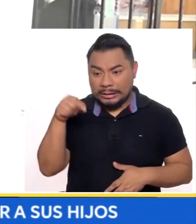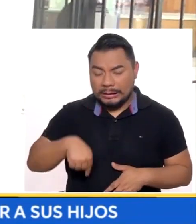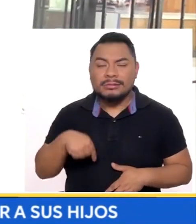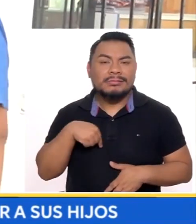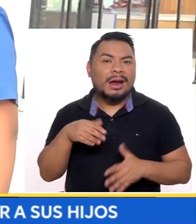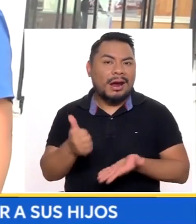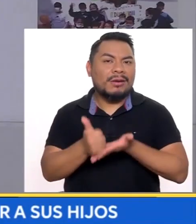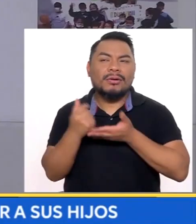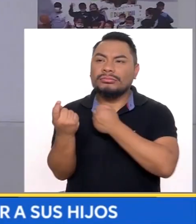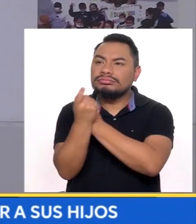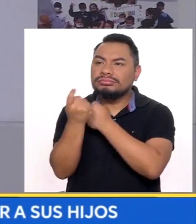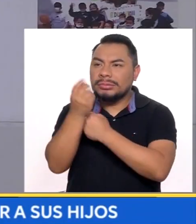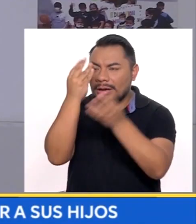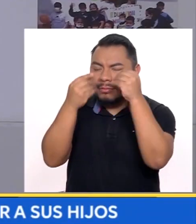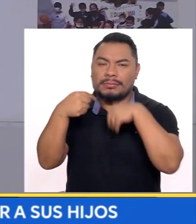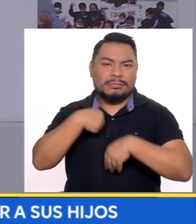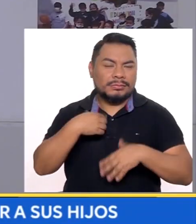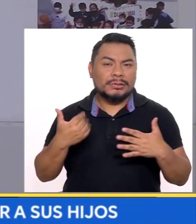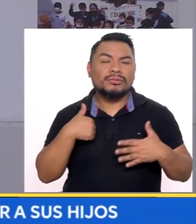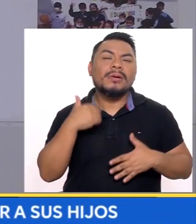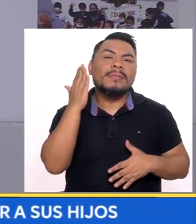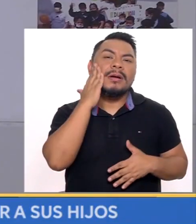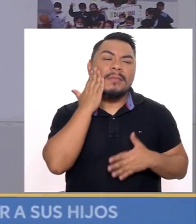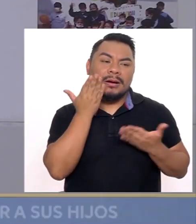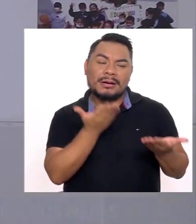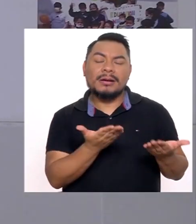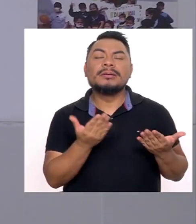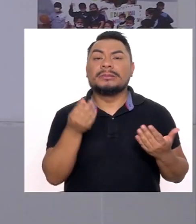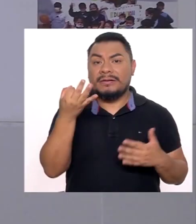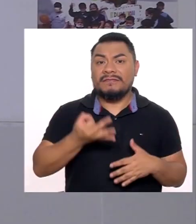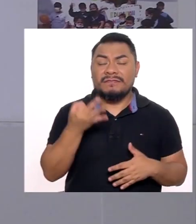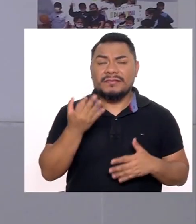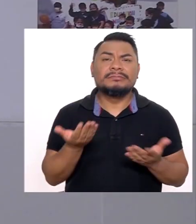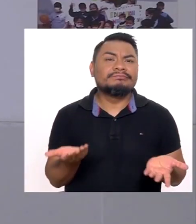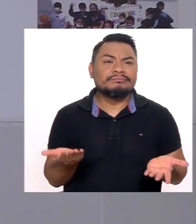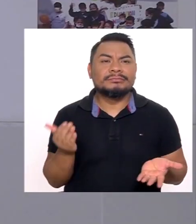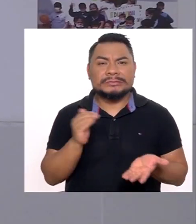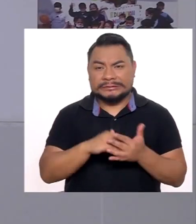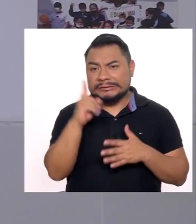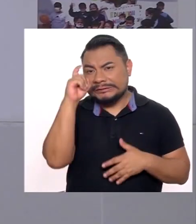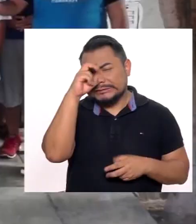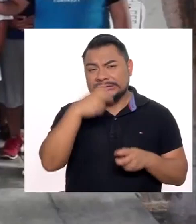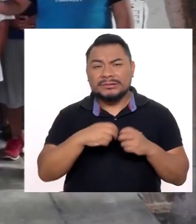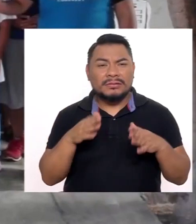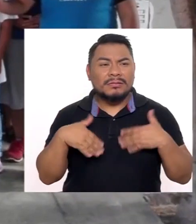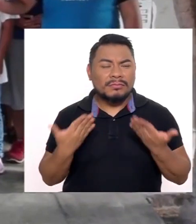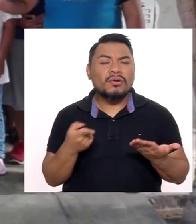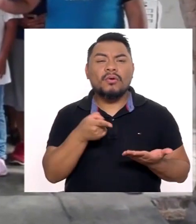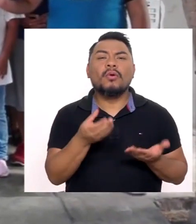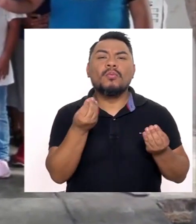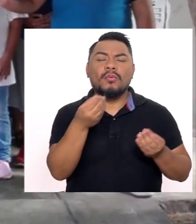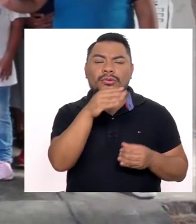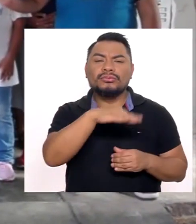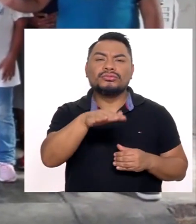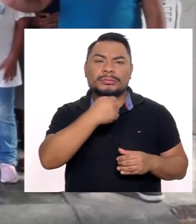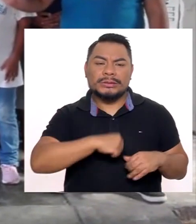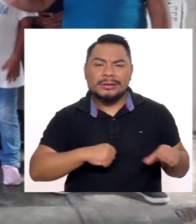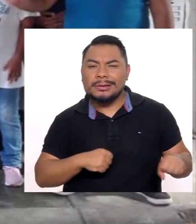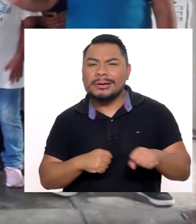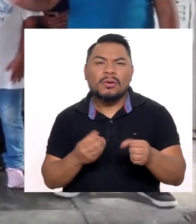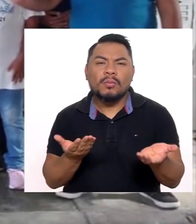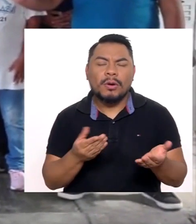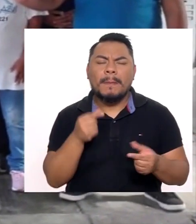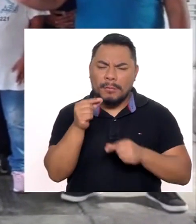me ayudaron tanto, ¿no? Capacitarme tanto a mí Porque como mamá La verdad que es un poco más complicado Para poder llevarlos a ellos